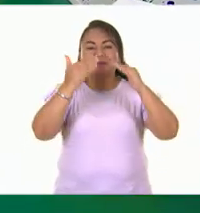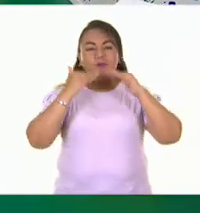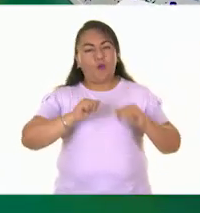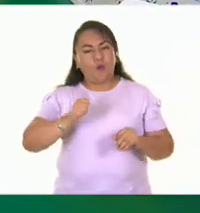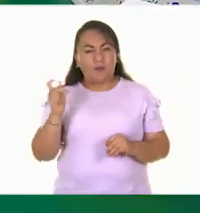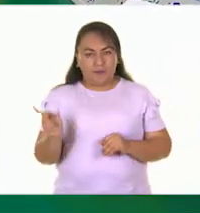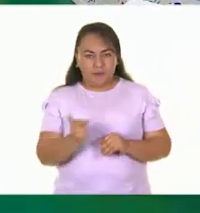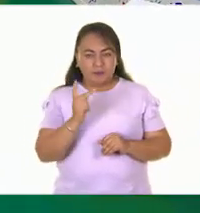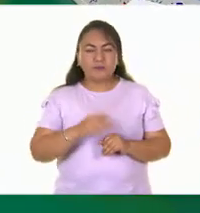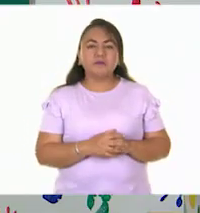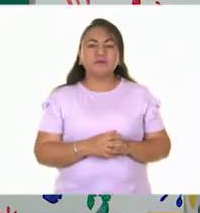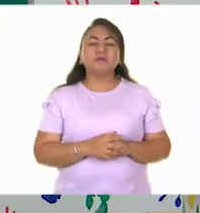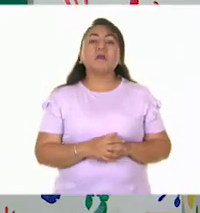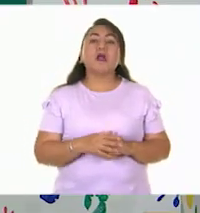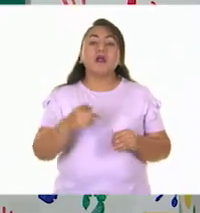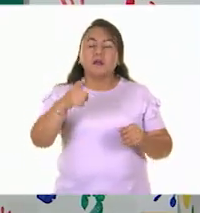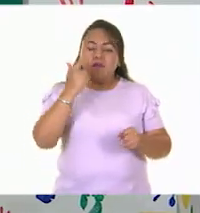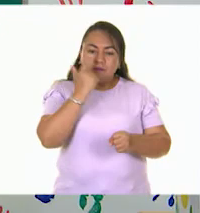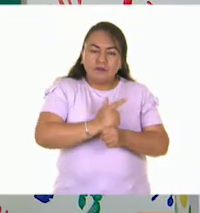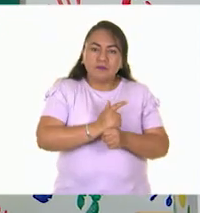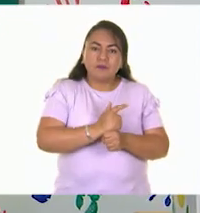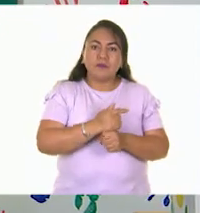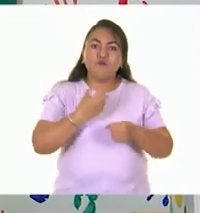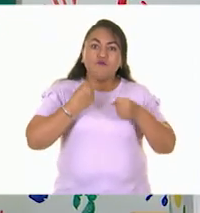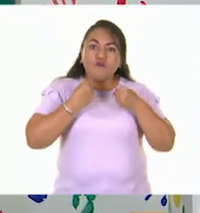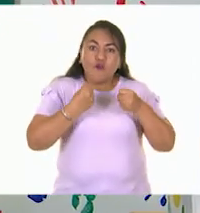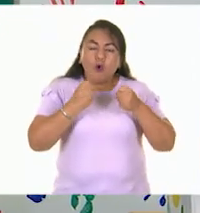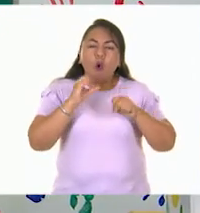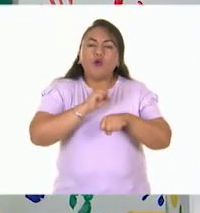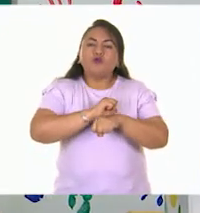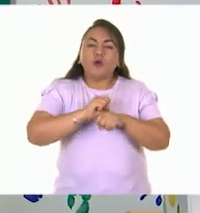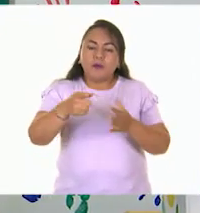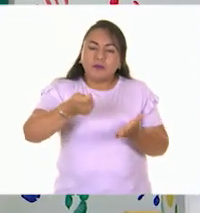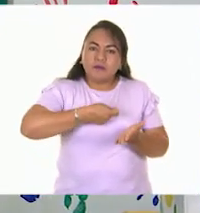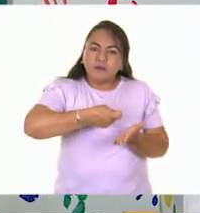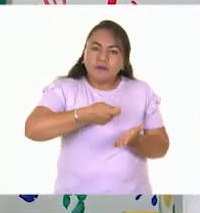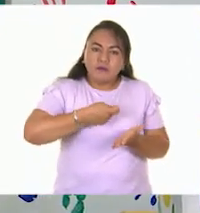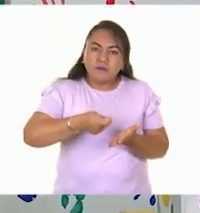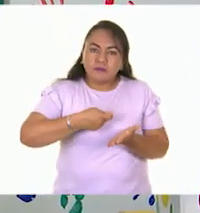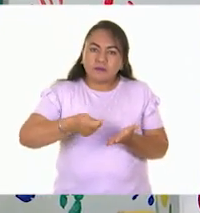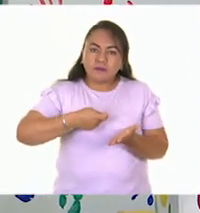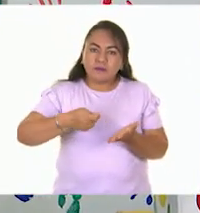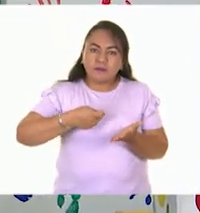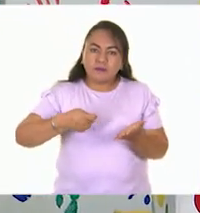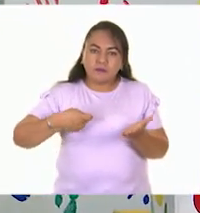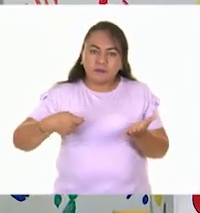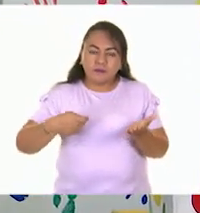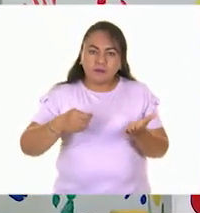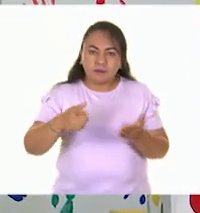¿Identificar cuánta fuerza debes aplicar sobre el material en esta técnica?